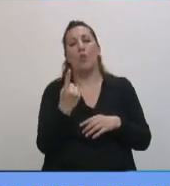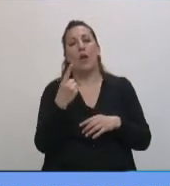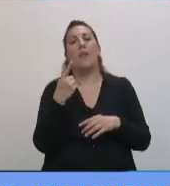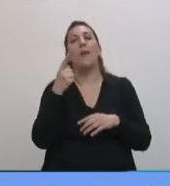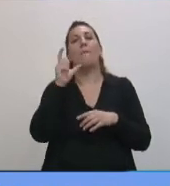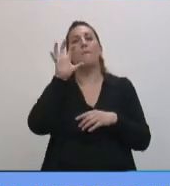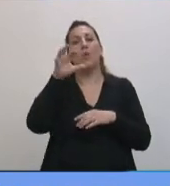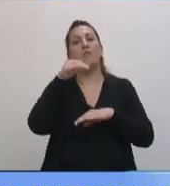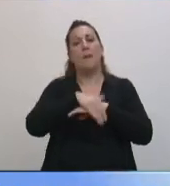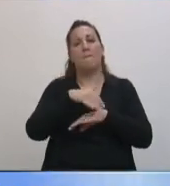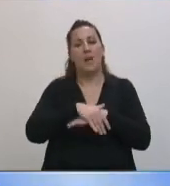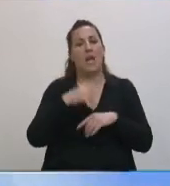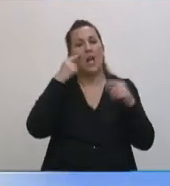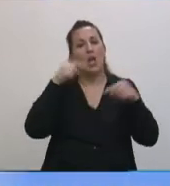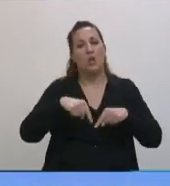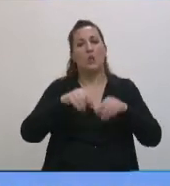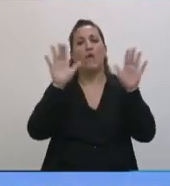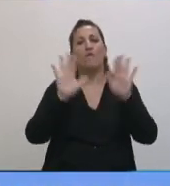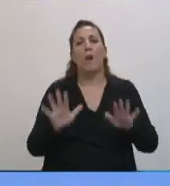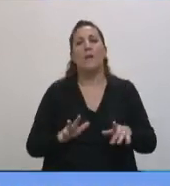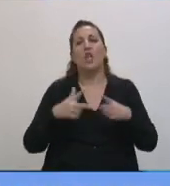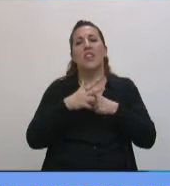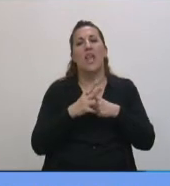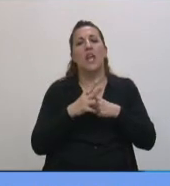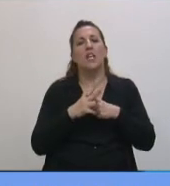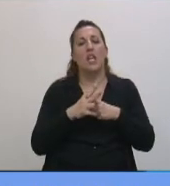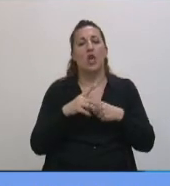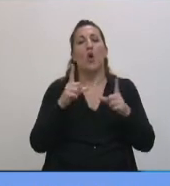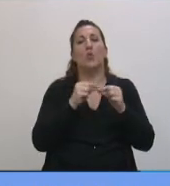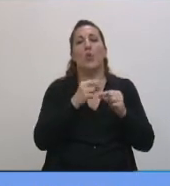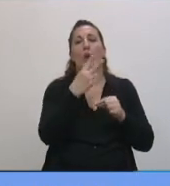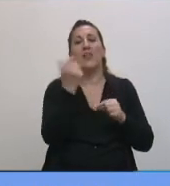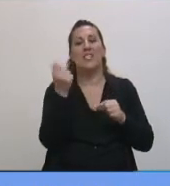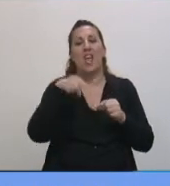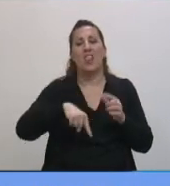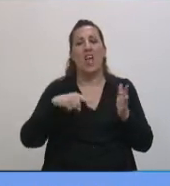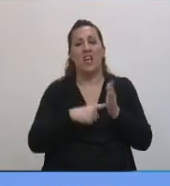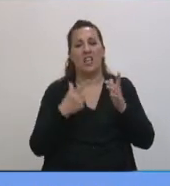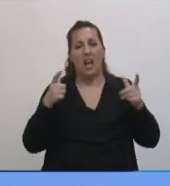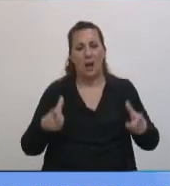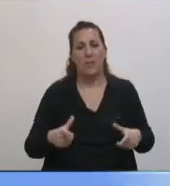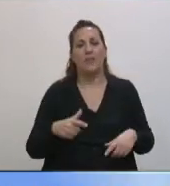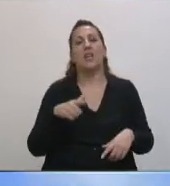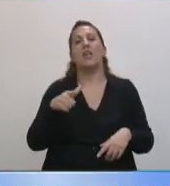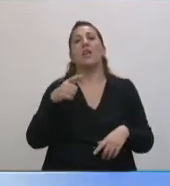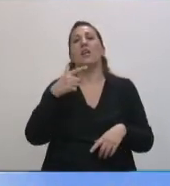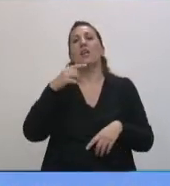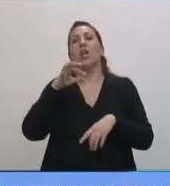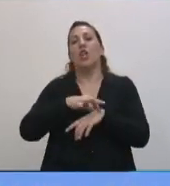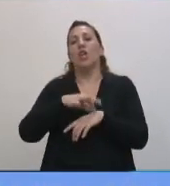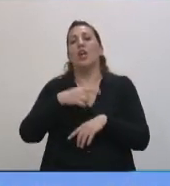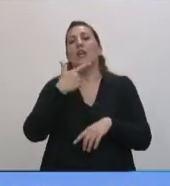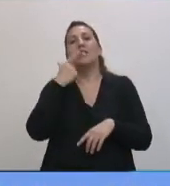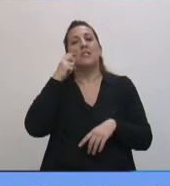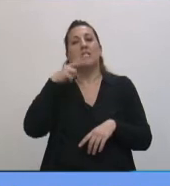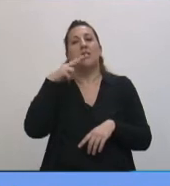Misiones, el Instituto de Formación Técnica Superior Nº 26 de CABA, la doctora Silvia Greco, de la Cátedra